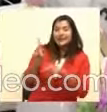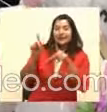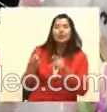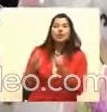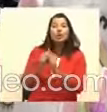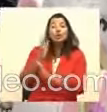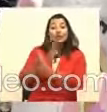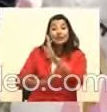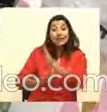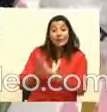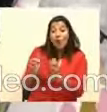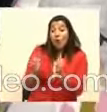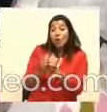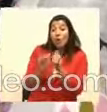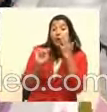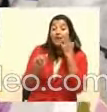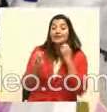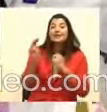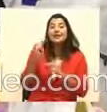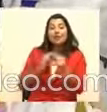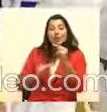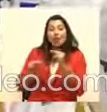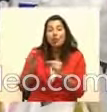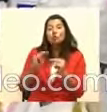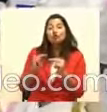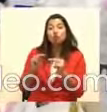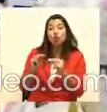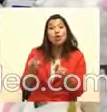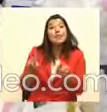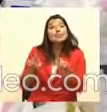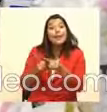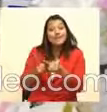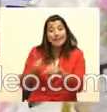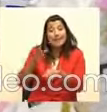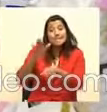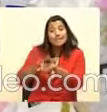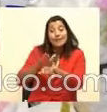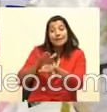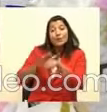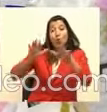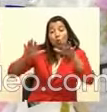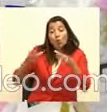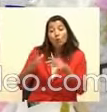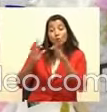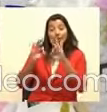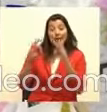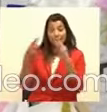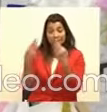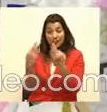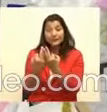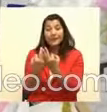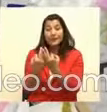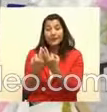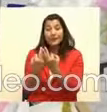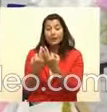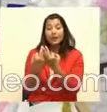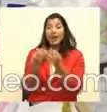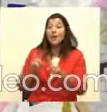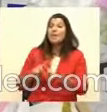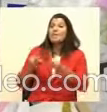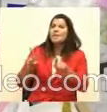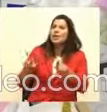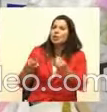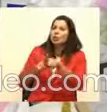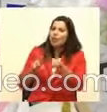emprendimiento también ha incluso unido más a la familia, que no tengo ninguna duda que es una familia unida, pero las está